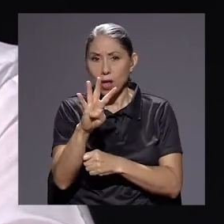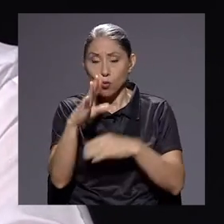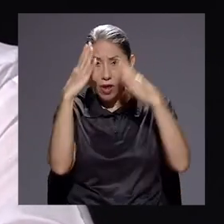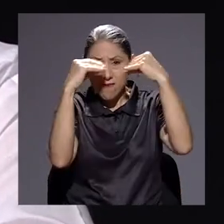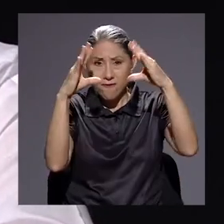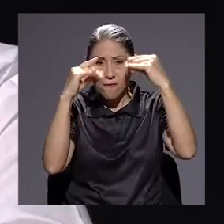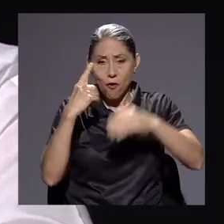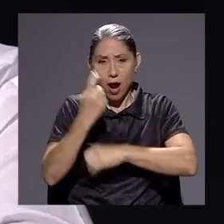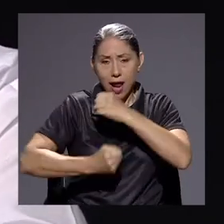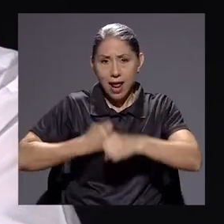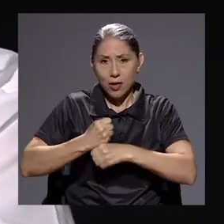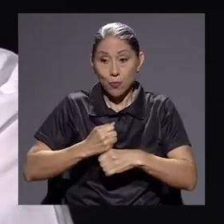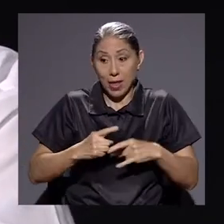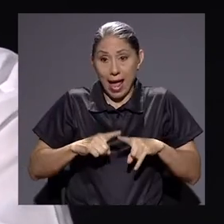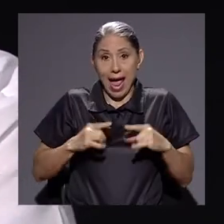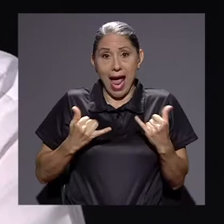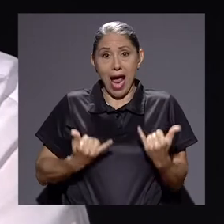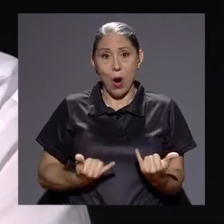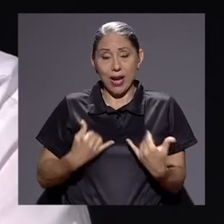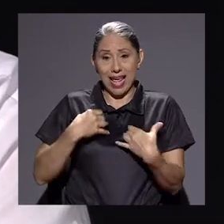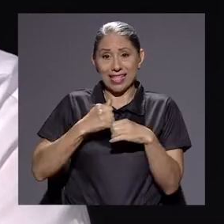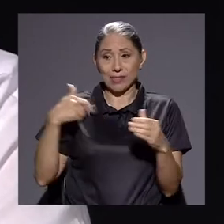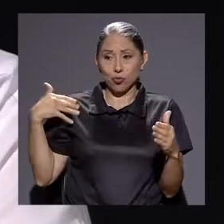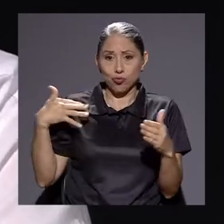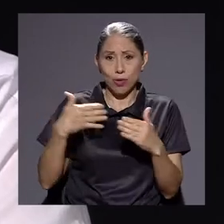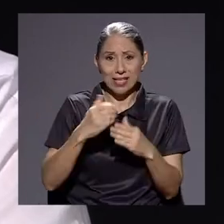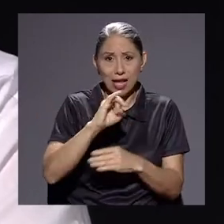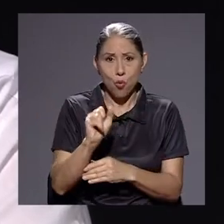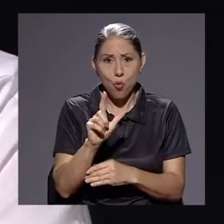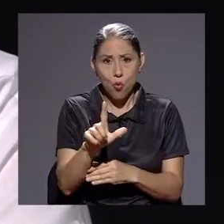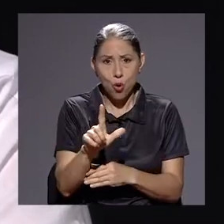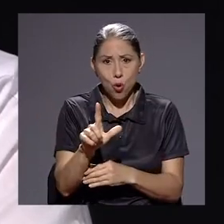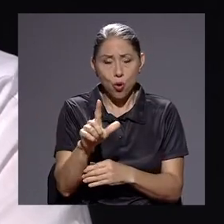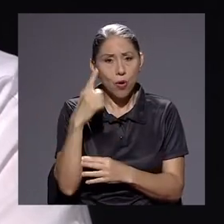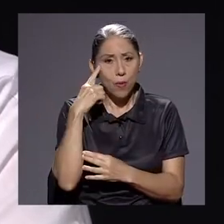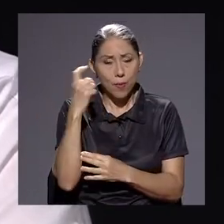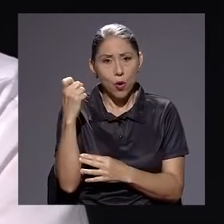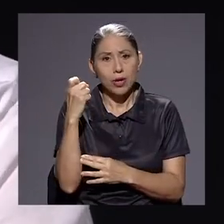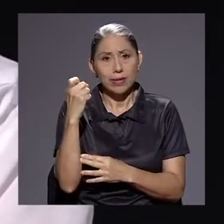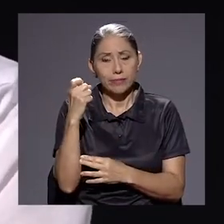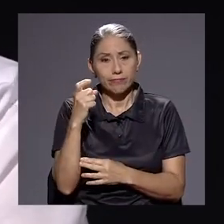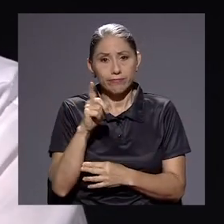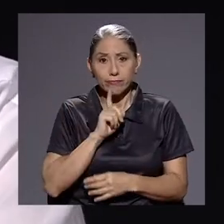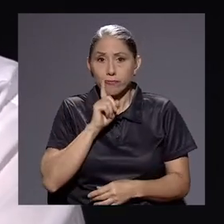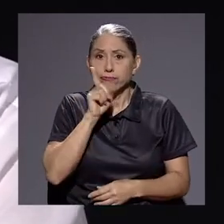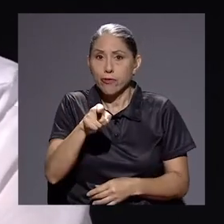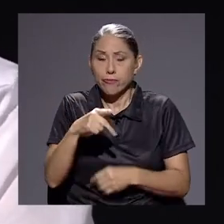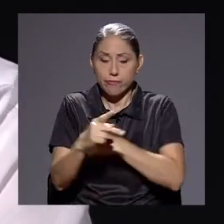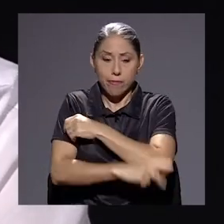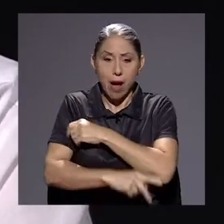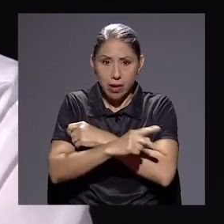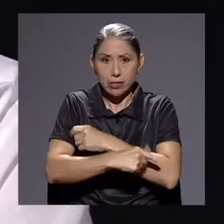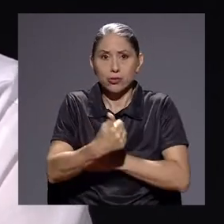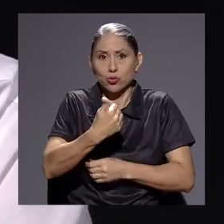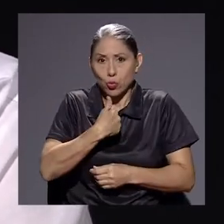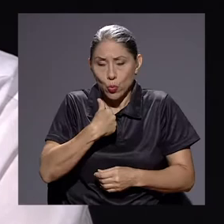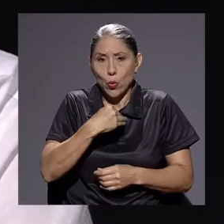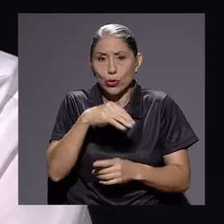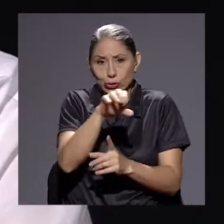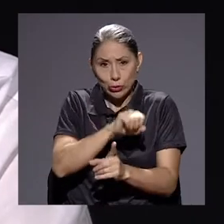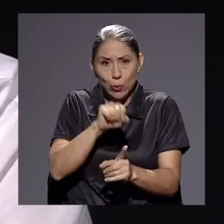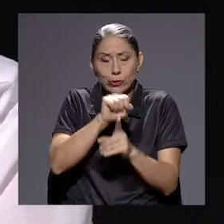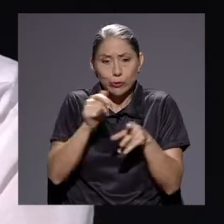año. Esta vez hicimos hasta julio porque evidentemente el país tuvo una serie de elementos